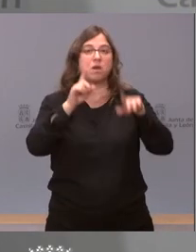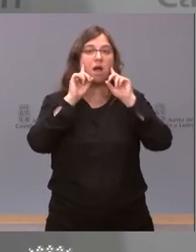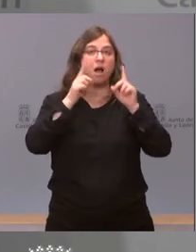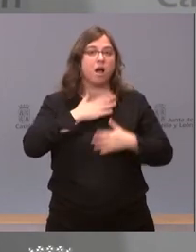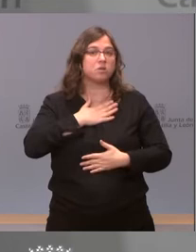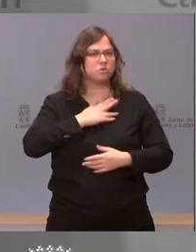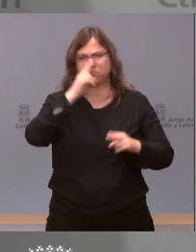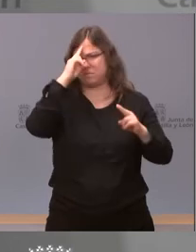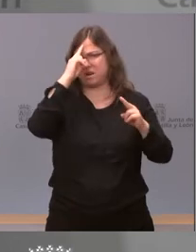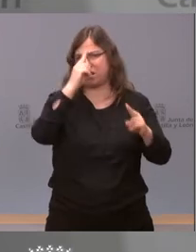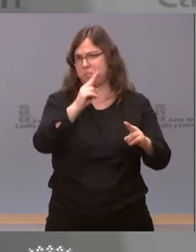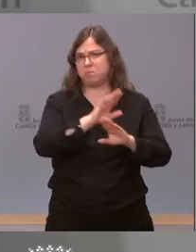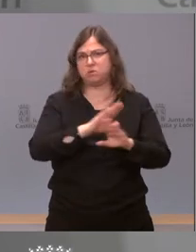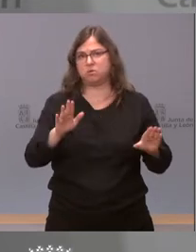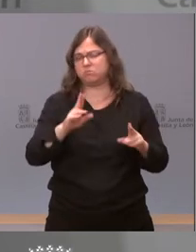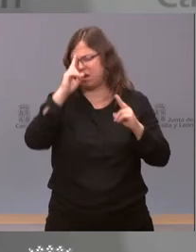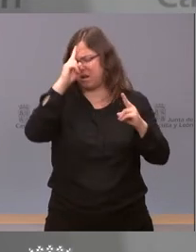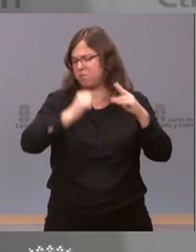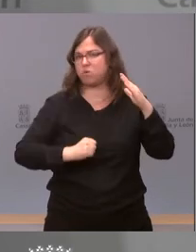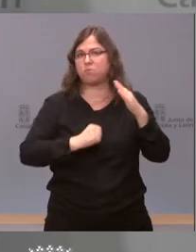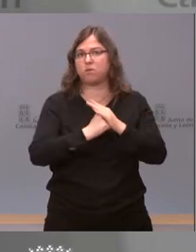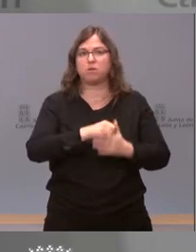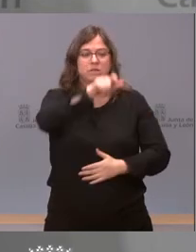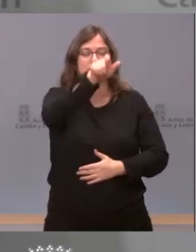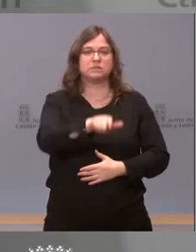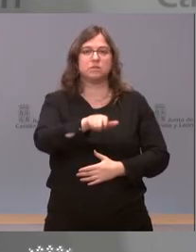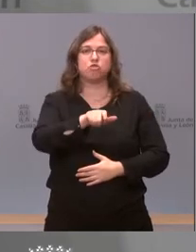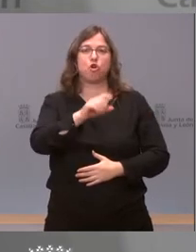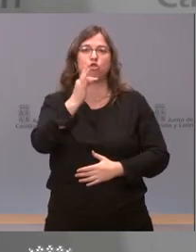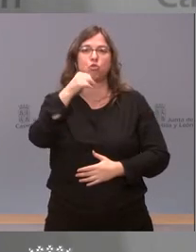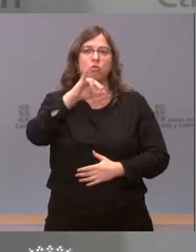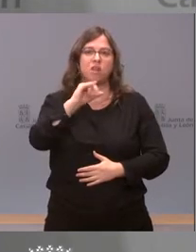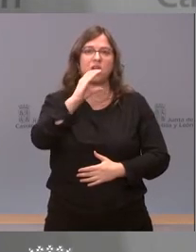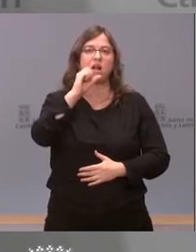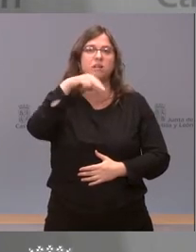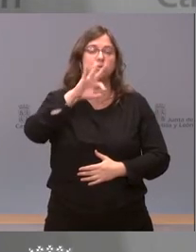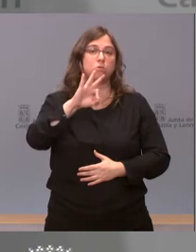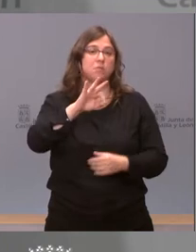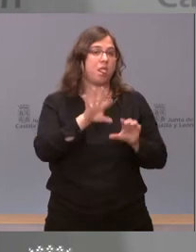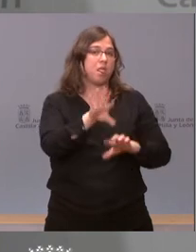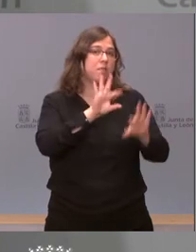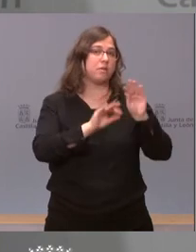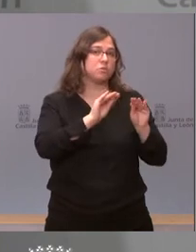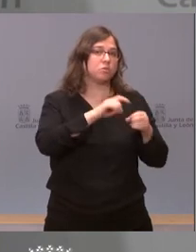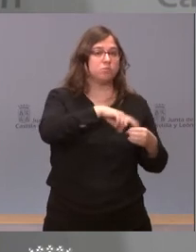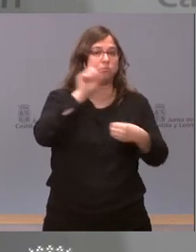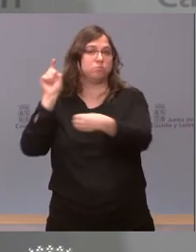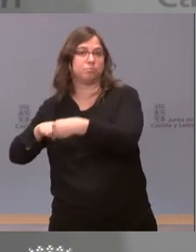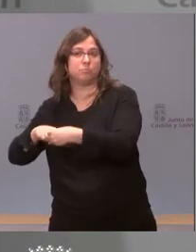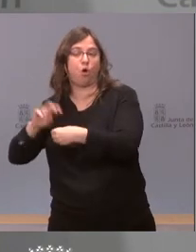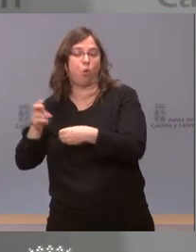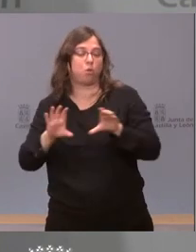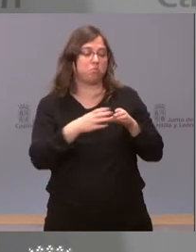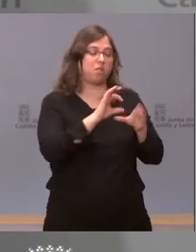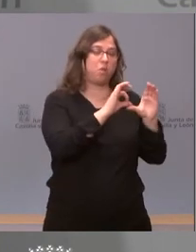todo el respeto del mundo por el señor Cantó que ha decidido pasarse a un partido que no es el nuestro